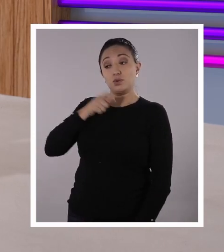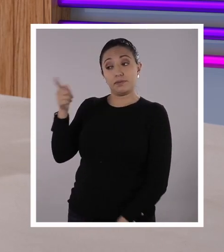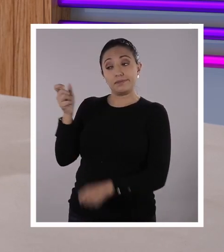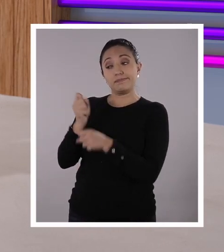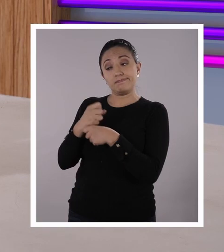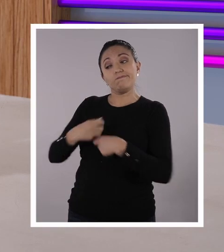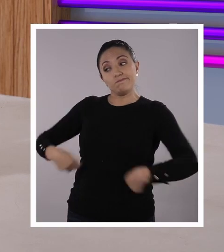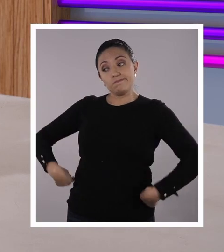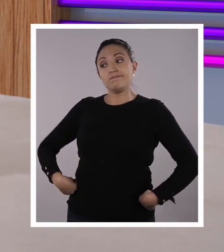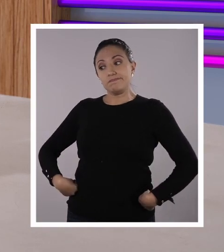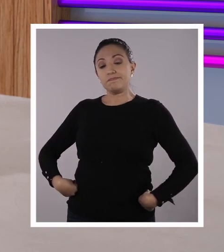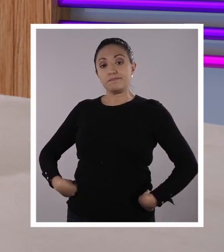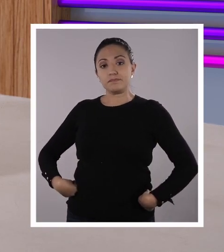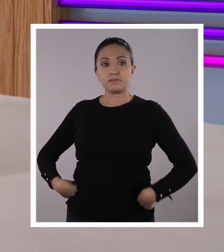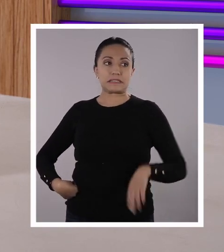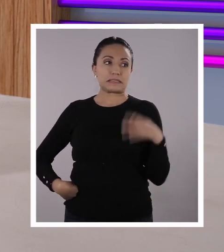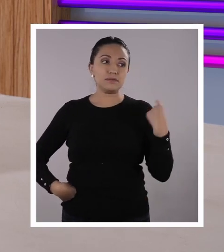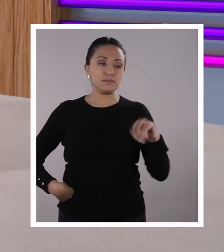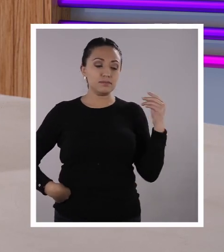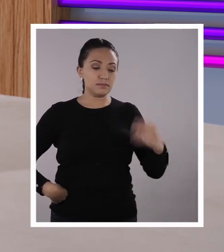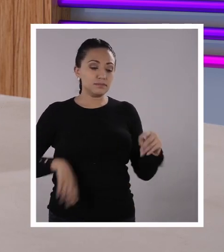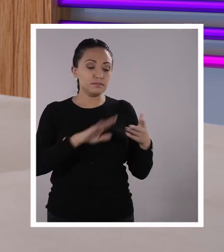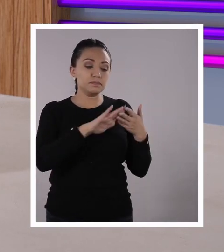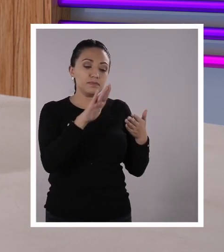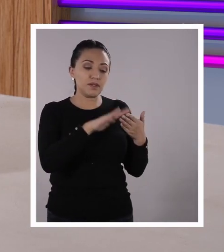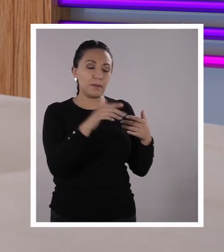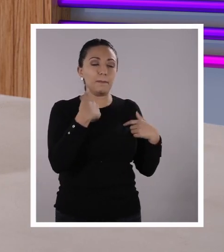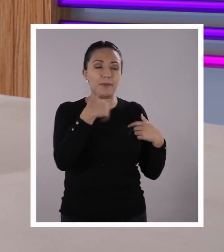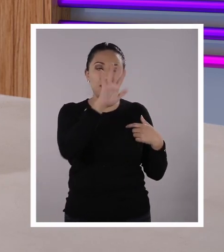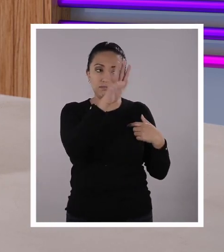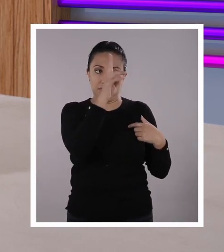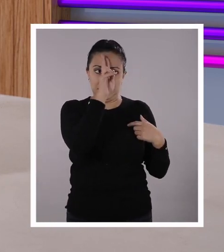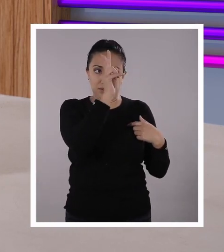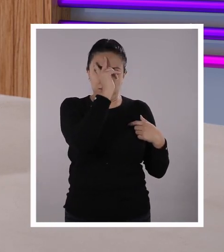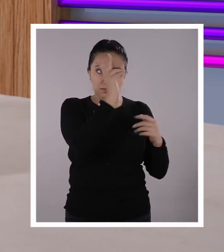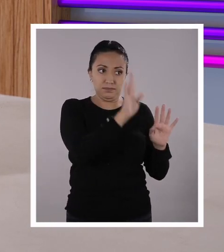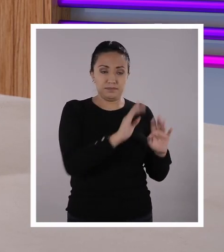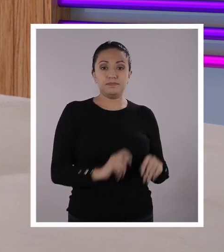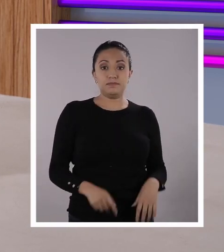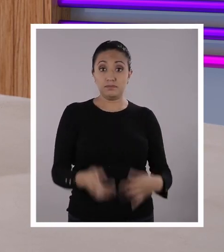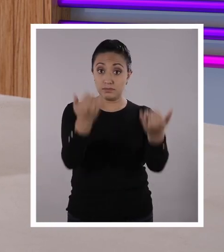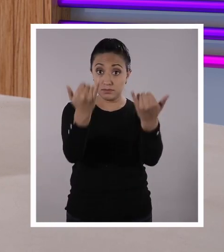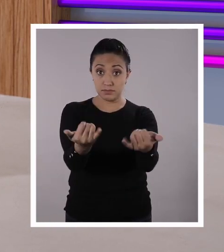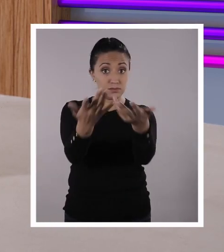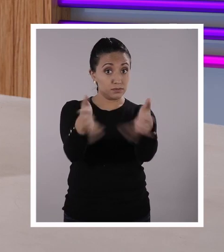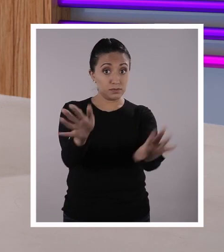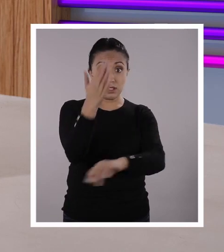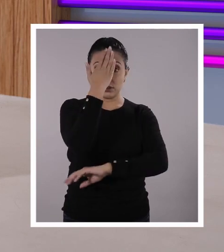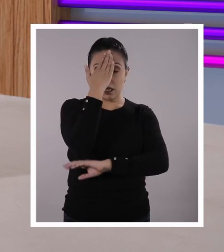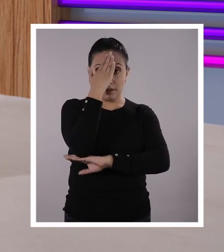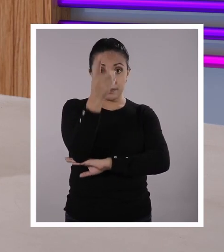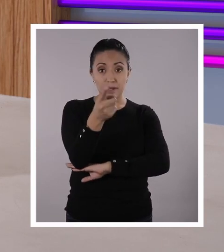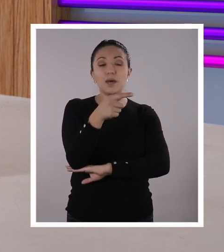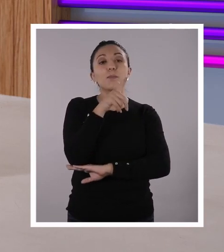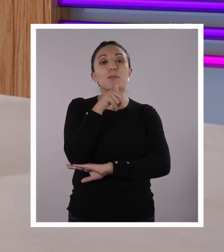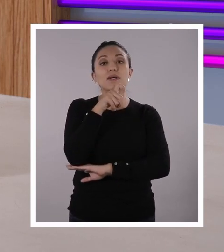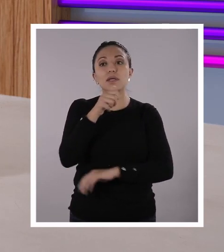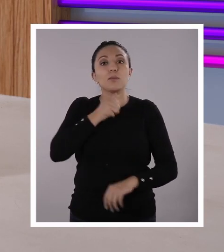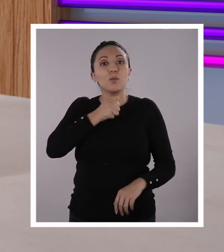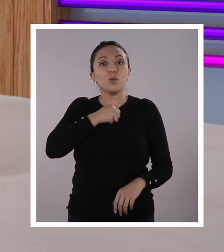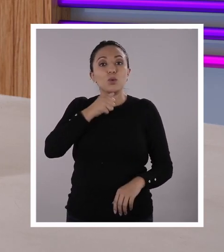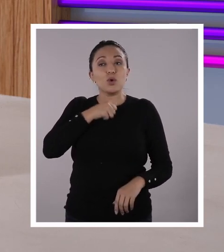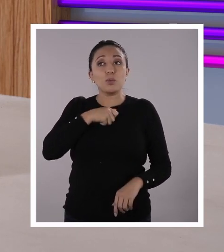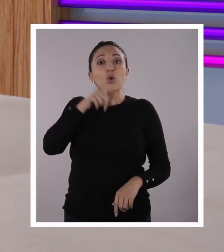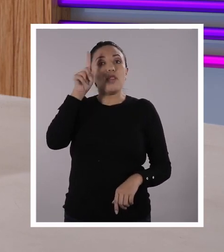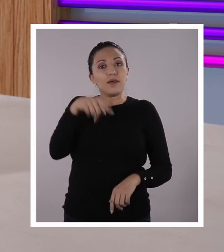obra, ¿verdad? No, yo tenía que haber sabido eso antes. Ok, pero a partir de ahora, estos aprendizajes nos ayudan a no cometer